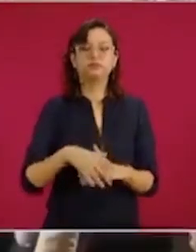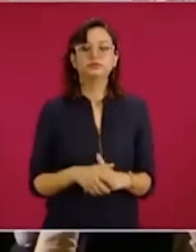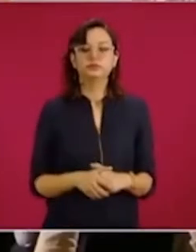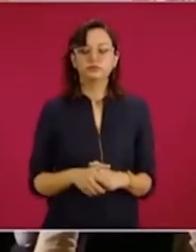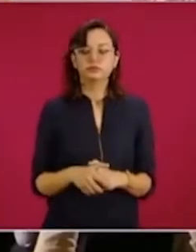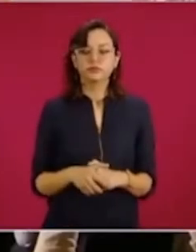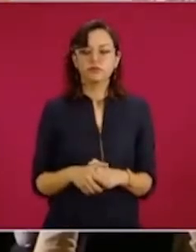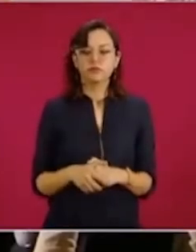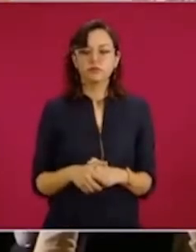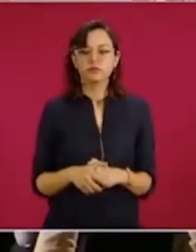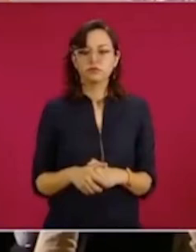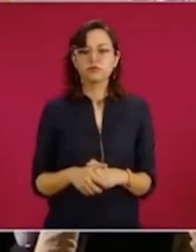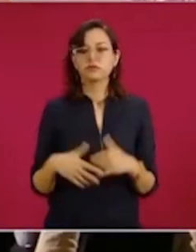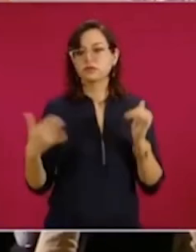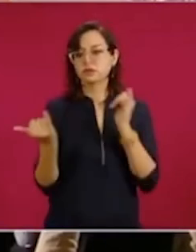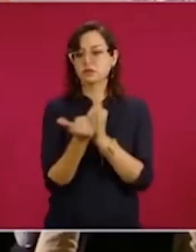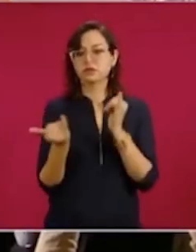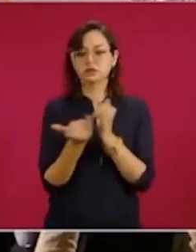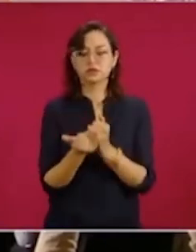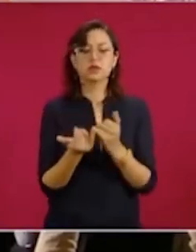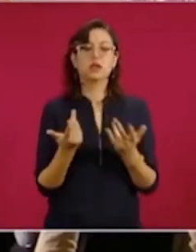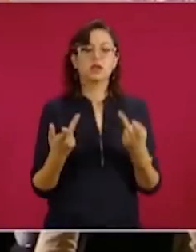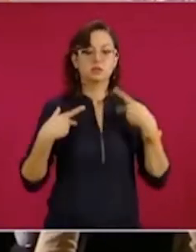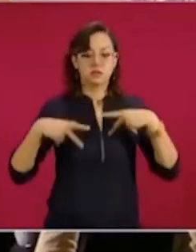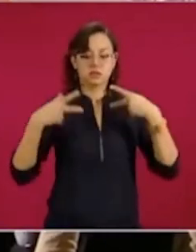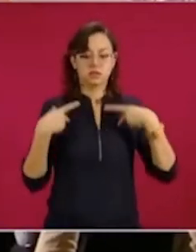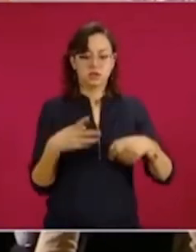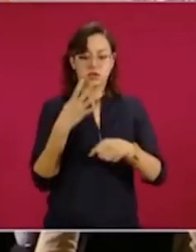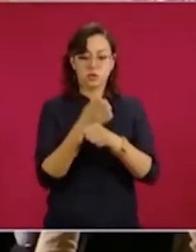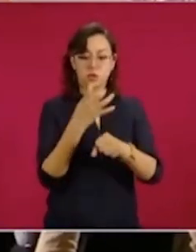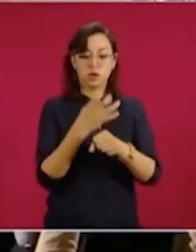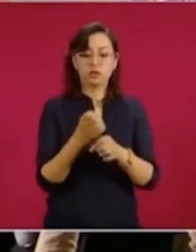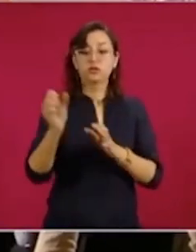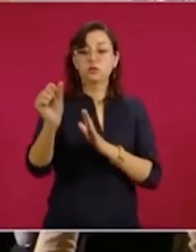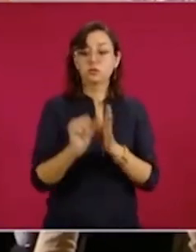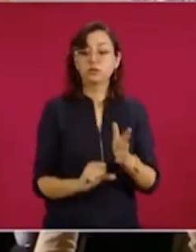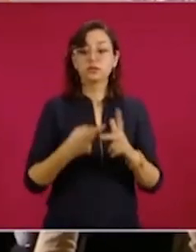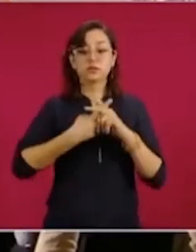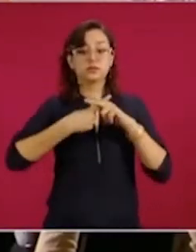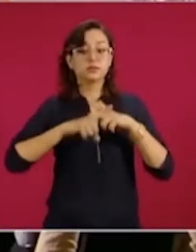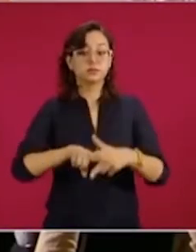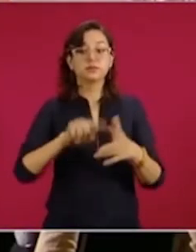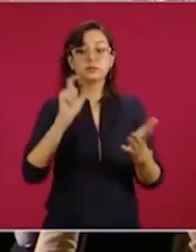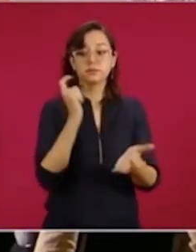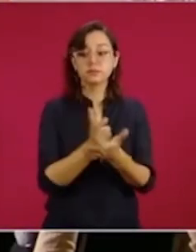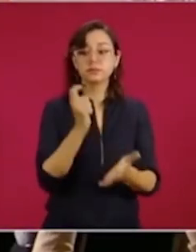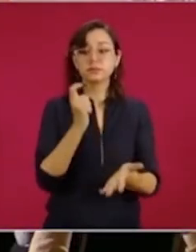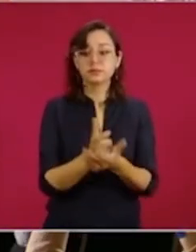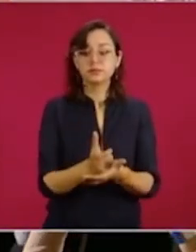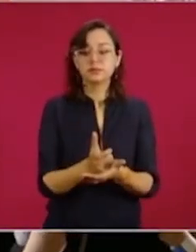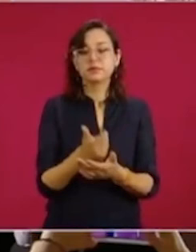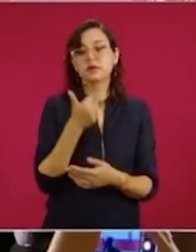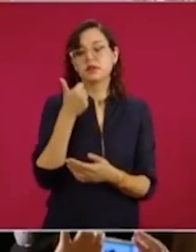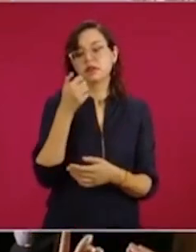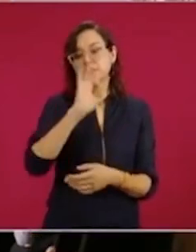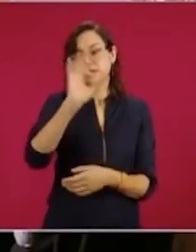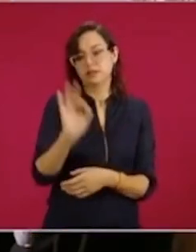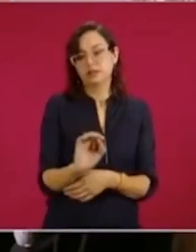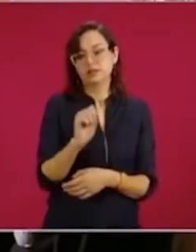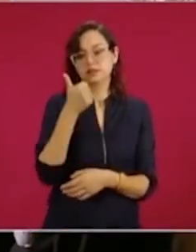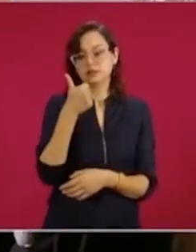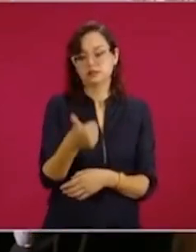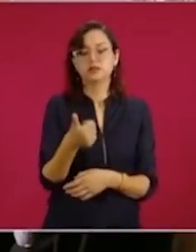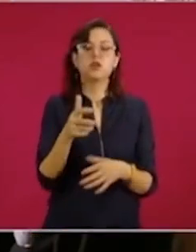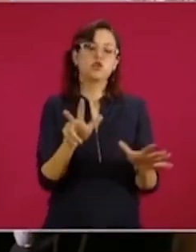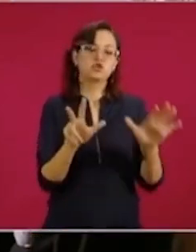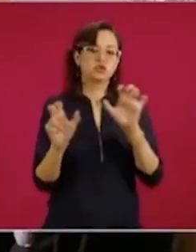las personas a partir del cuarto mes empezarán a pagar, en este caso, a la tasa del 6 por ciento, 803